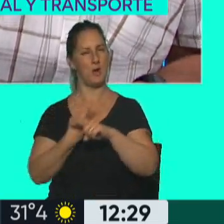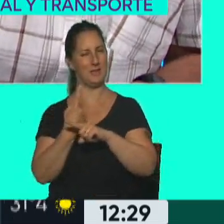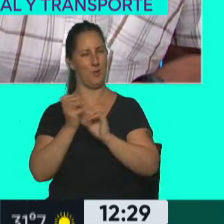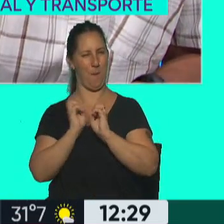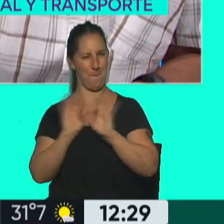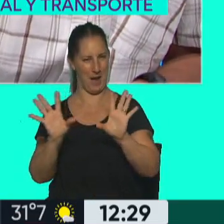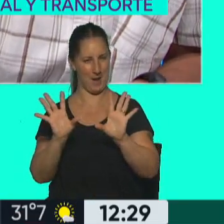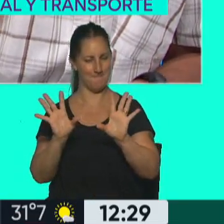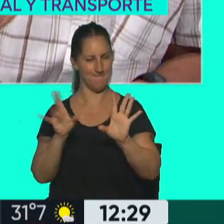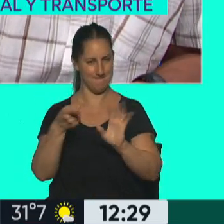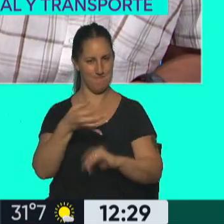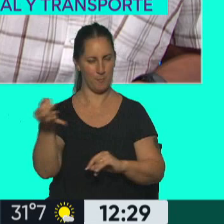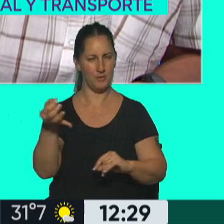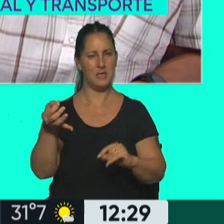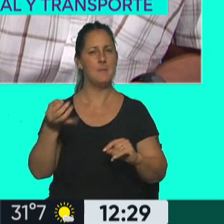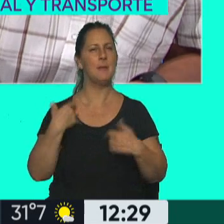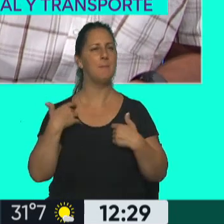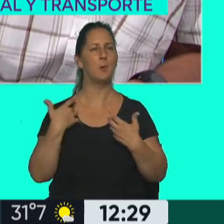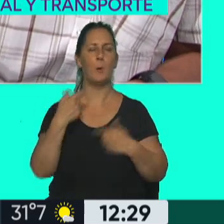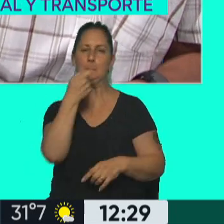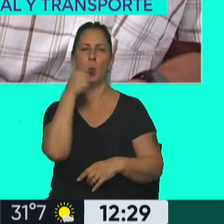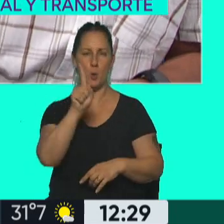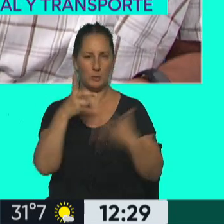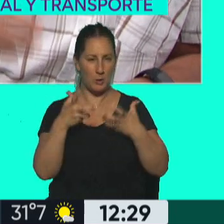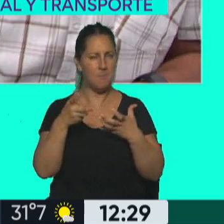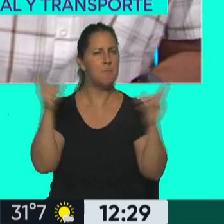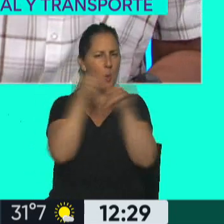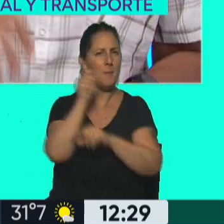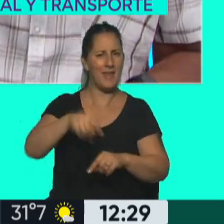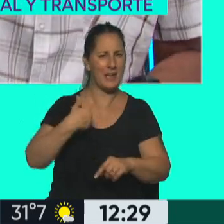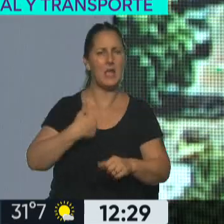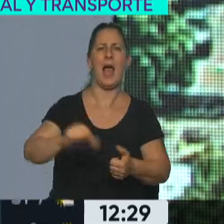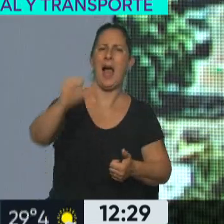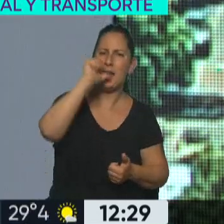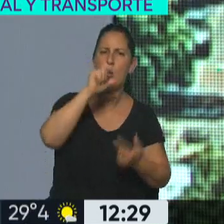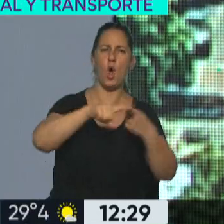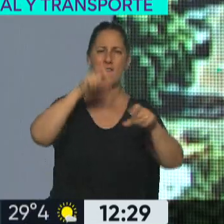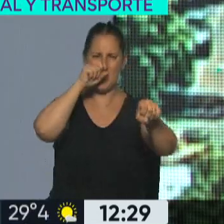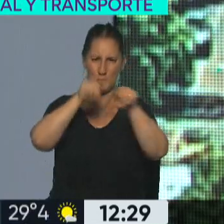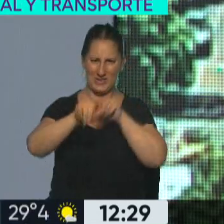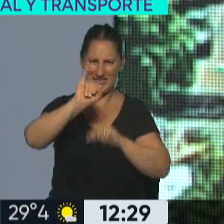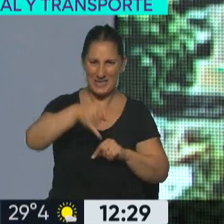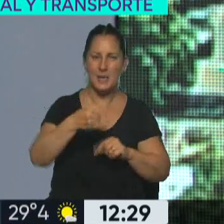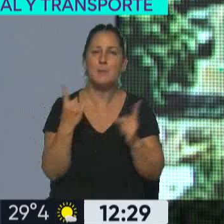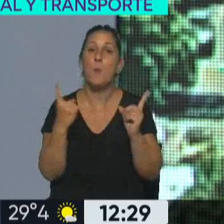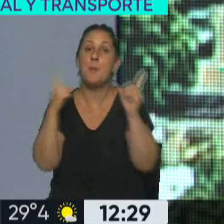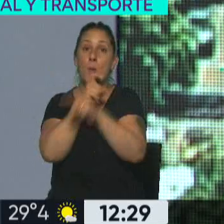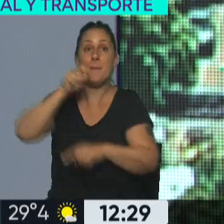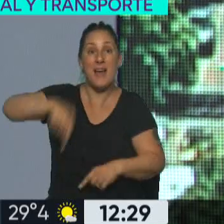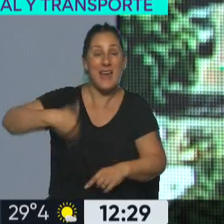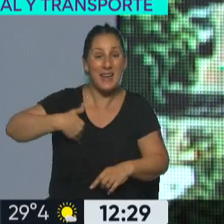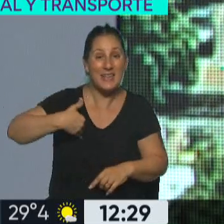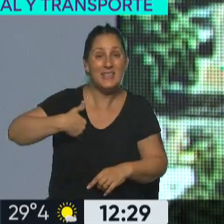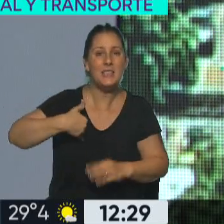A mí lo que me molesta, y digo, y el gran problema que tenemos en Argentina es el alcohol, es la velocidad, pero el gran problema que tenemos en Argentina